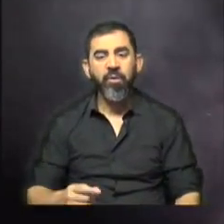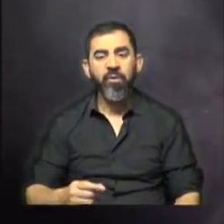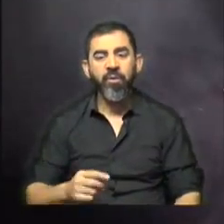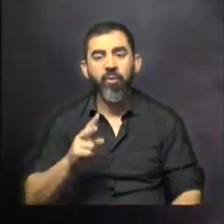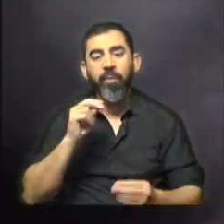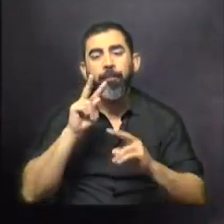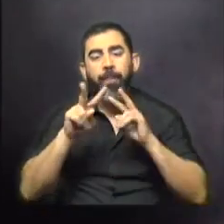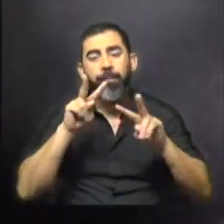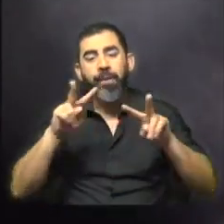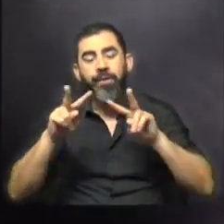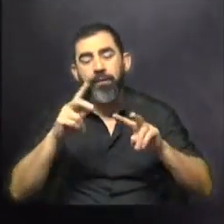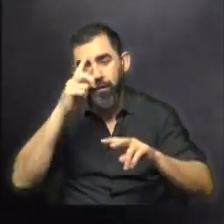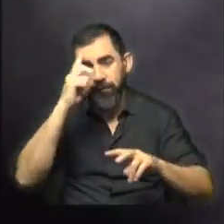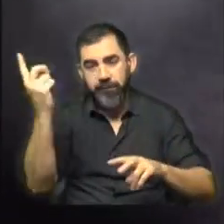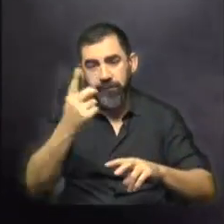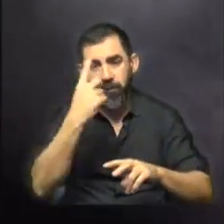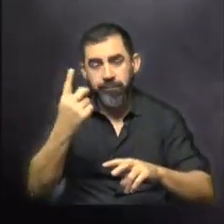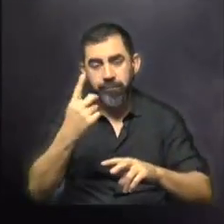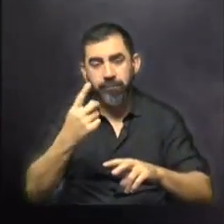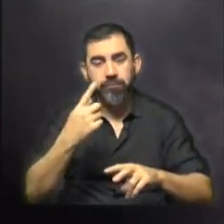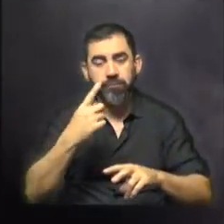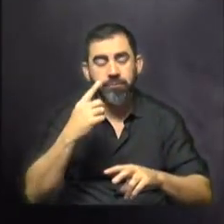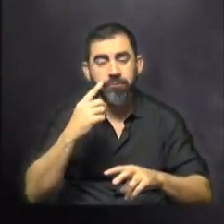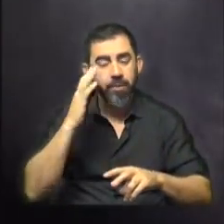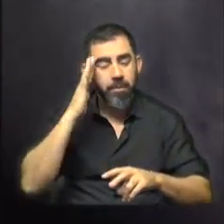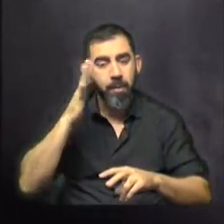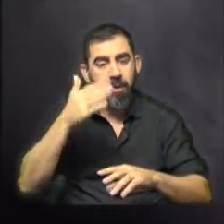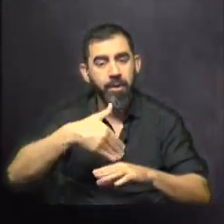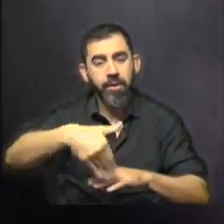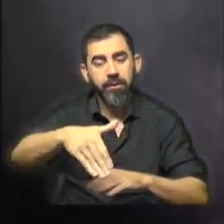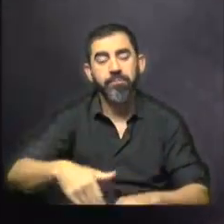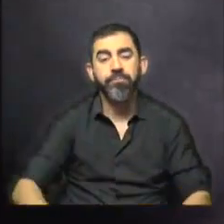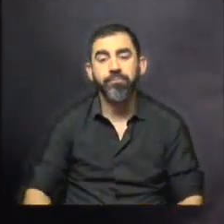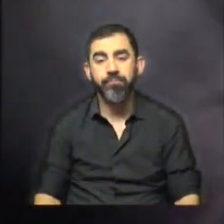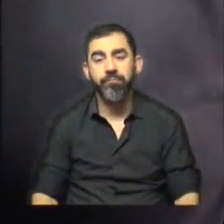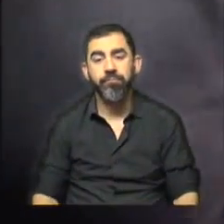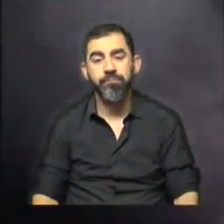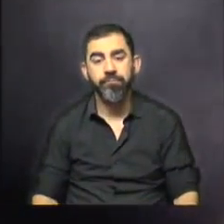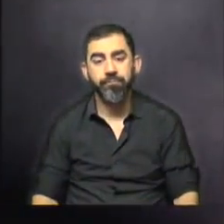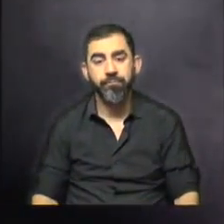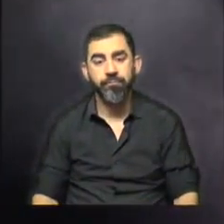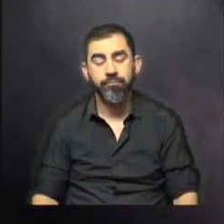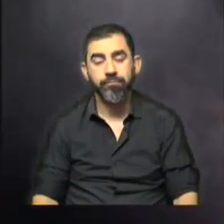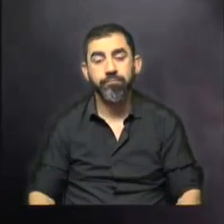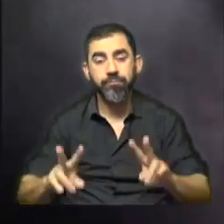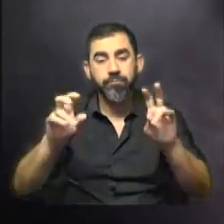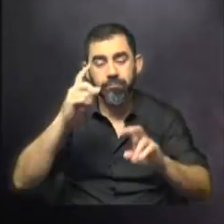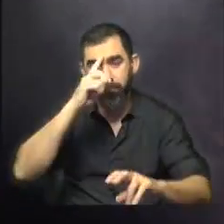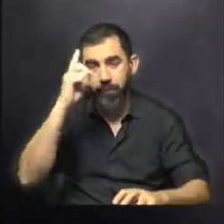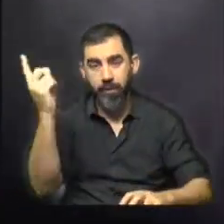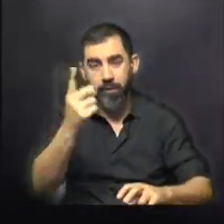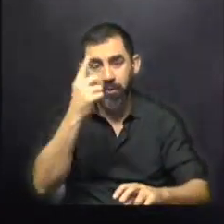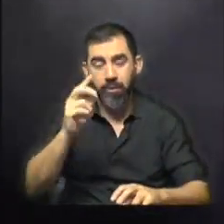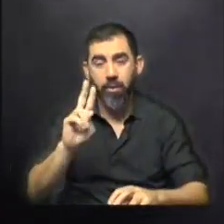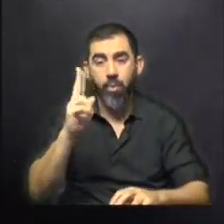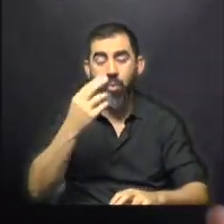que se viene a nivel internacional, que ustedes vislumbran y qué podría pasar de ahora en día? Bueno, justamente a nivel internacional Uruguay se